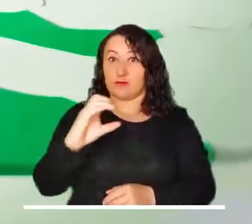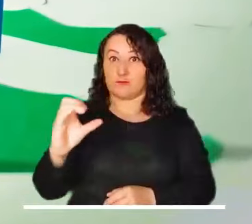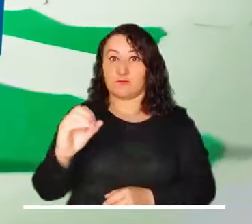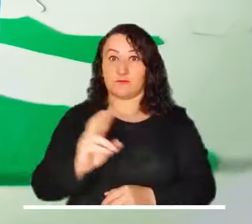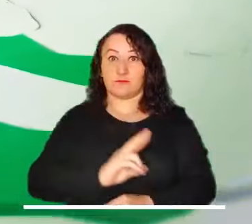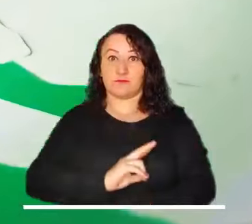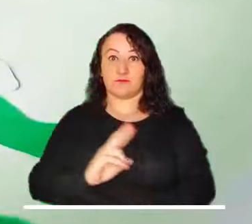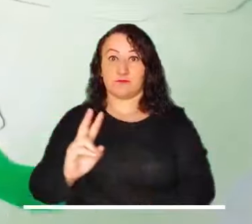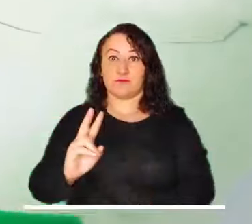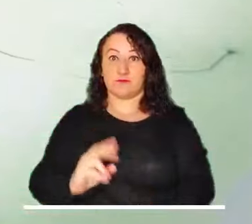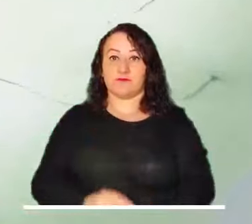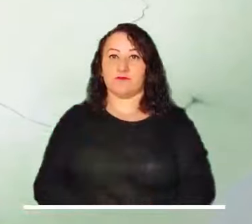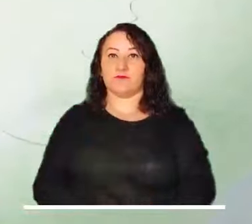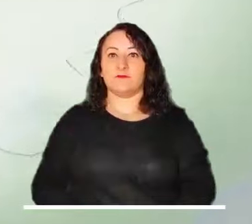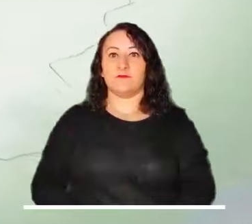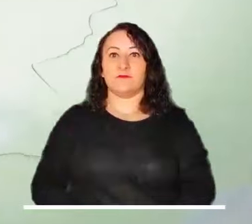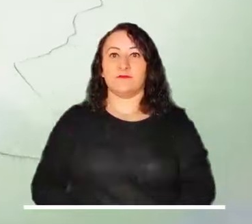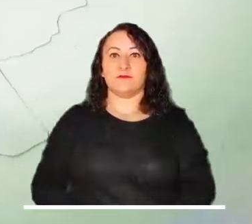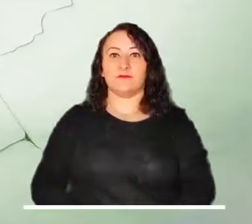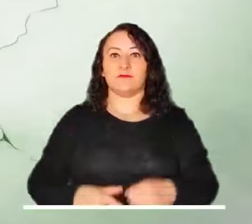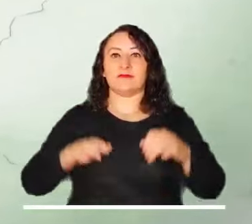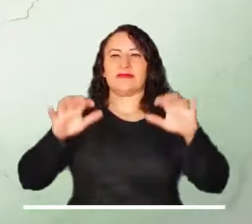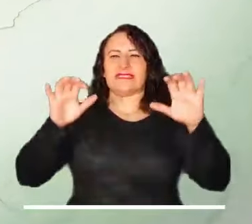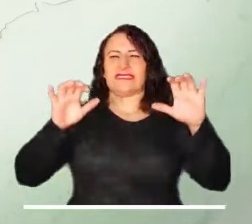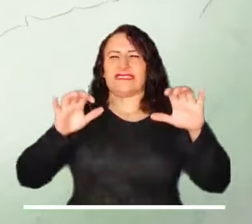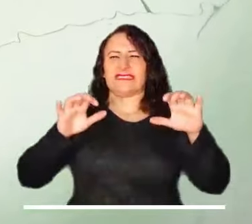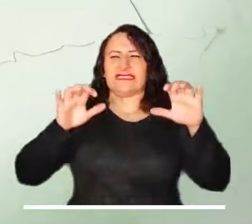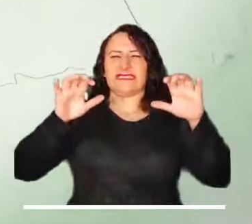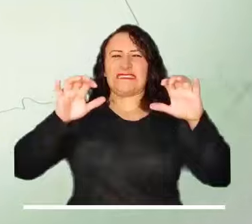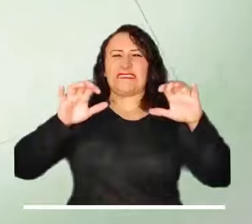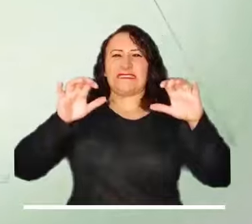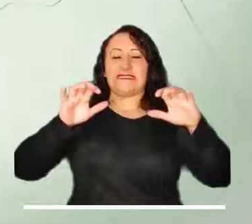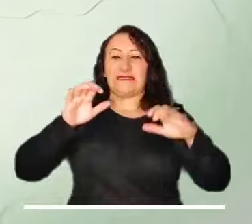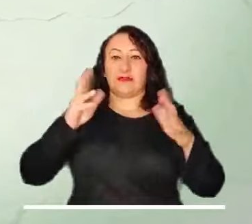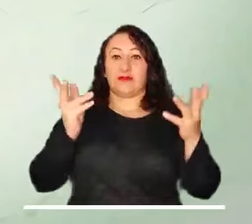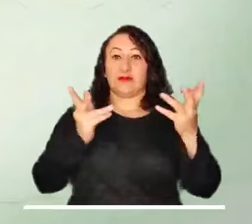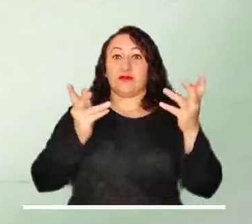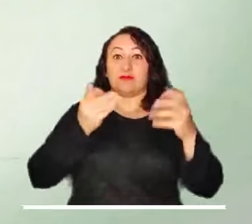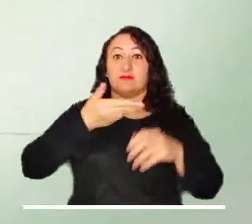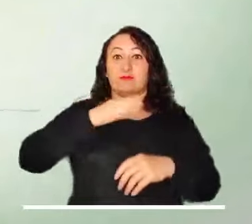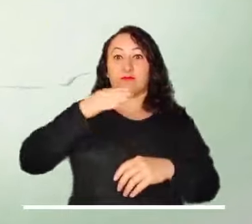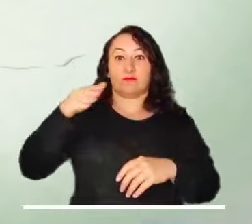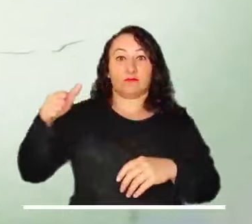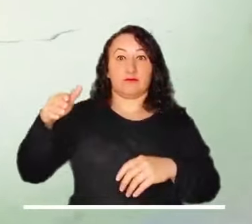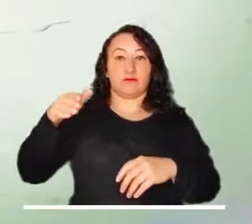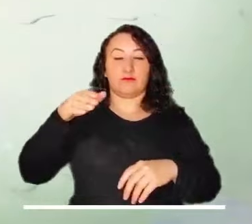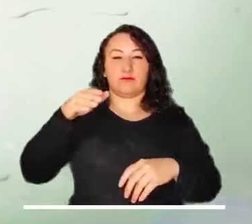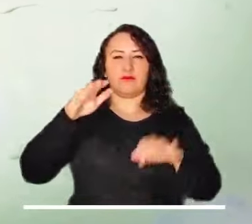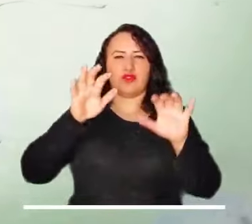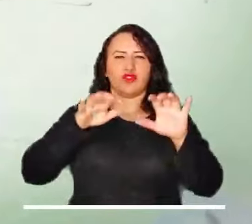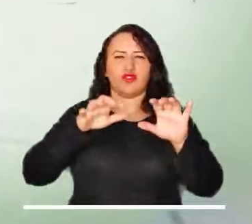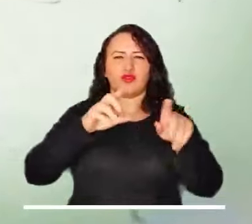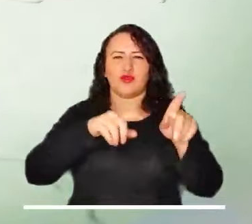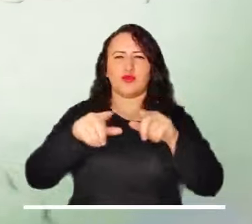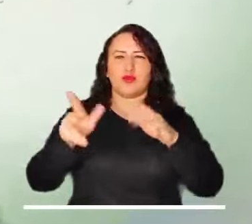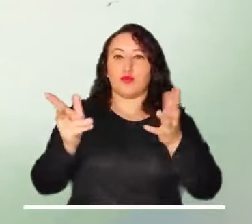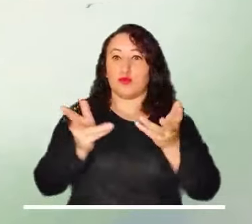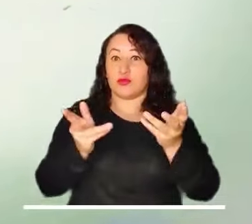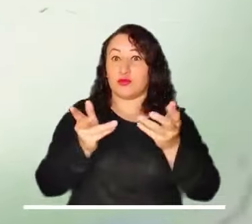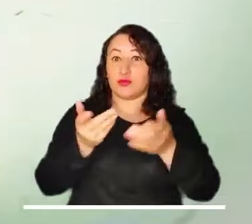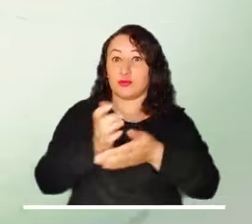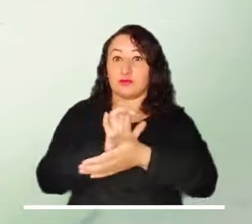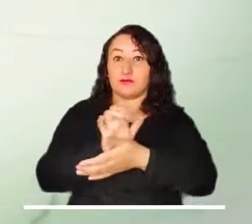en el norte y occidente del Valle del Cauca. Lluvias de variada intensidad se pronostican en Antioquia. Algunas lloviznas son